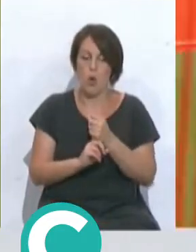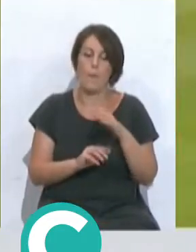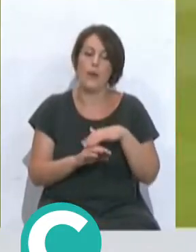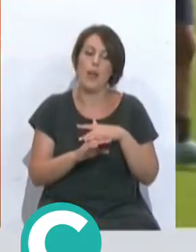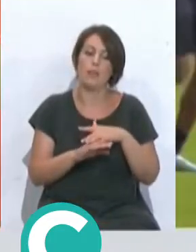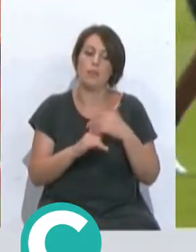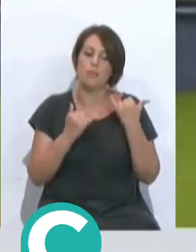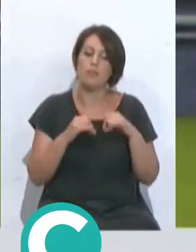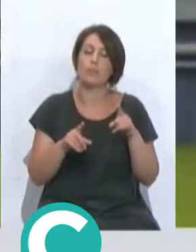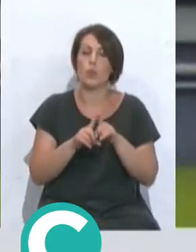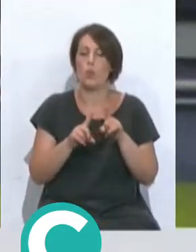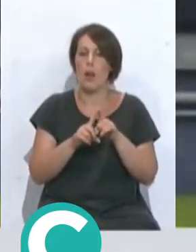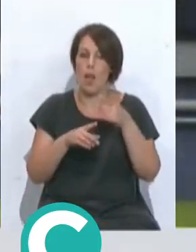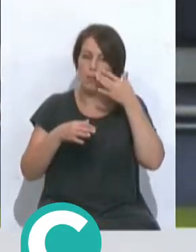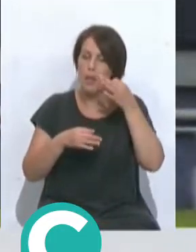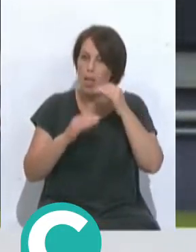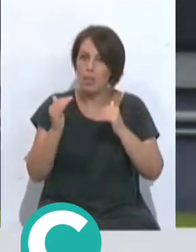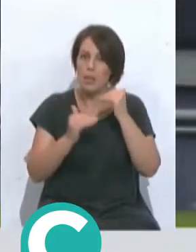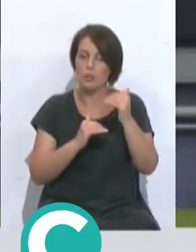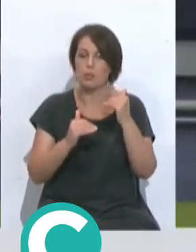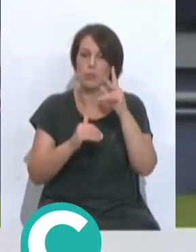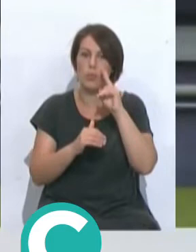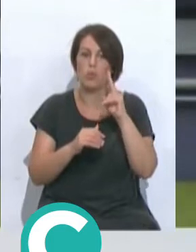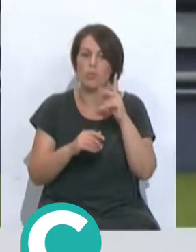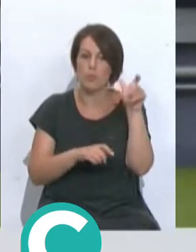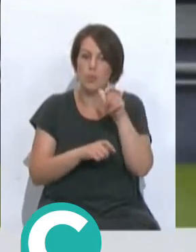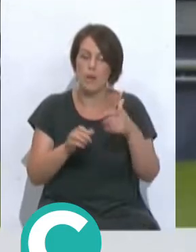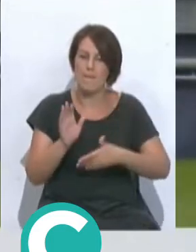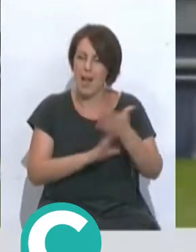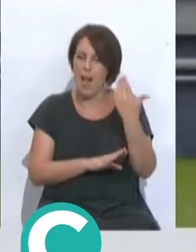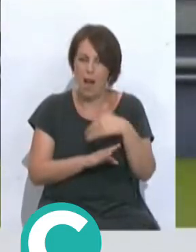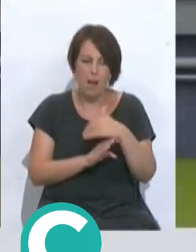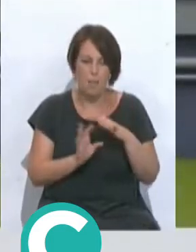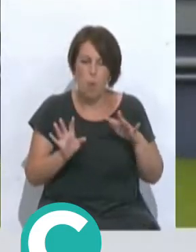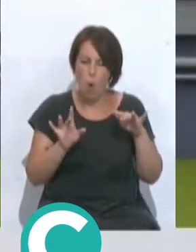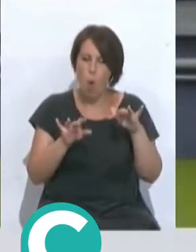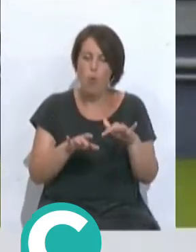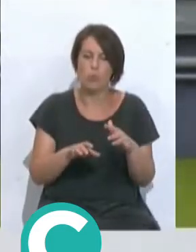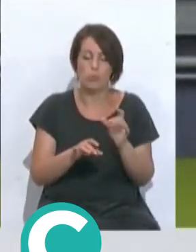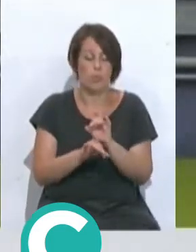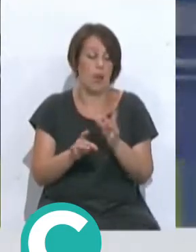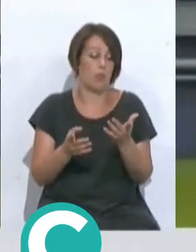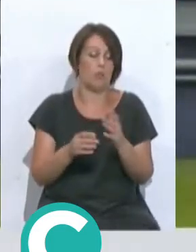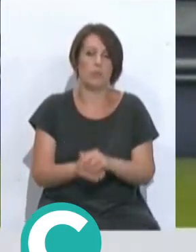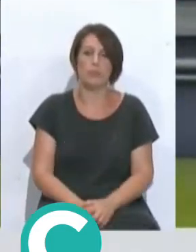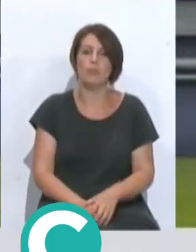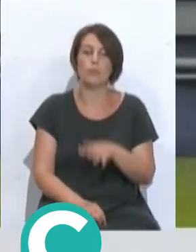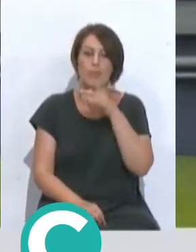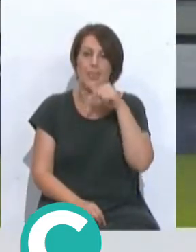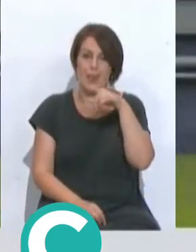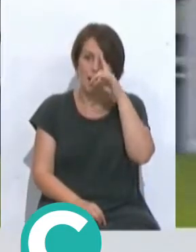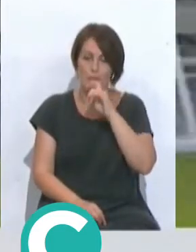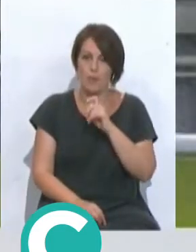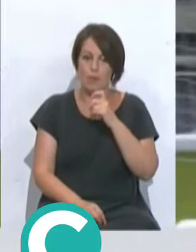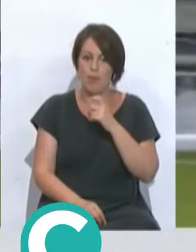para celebrarlo como si fuese realmente un ascenso, vimos cómo se lanzó la gente a la calle, más claro que eso. Sí, porque encima este año con